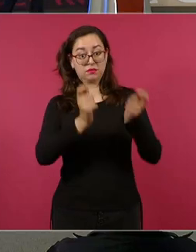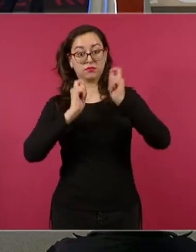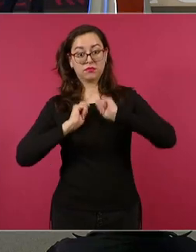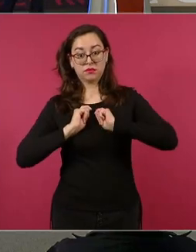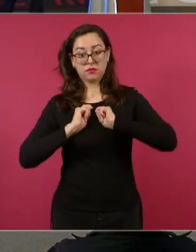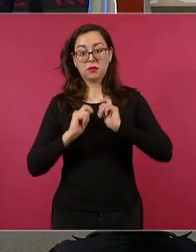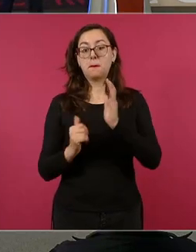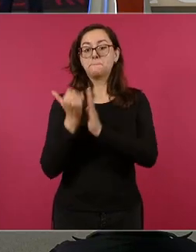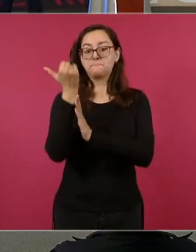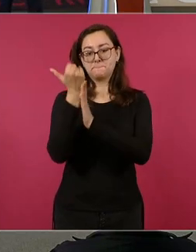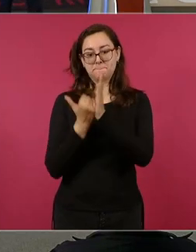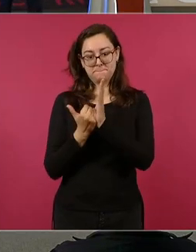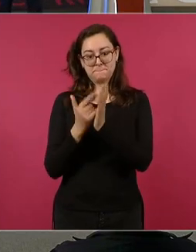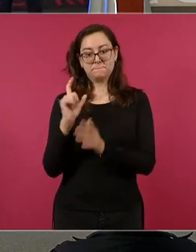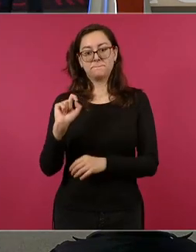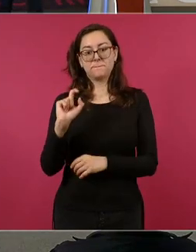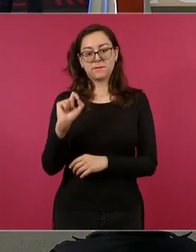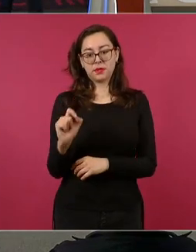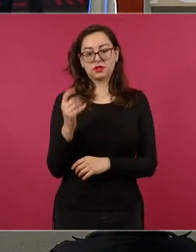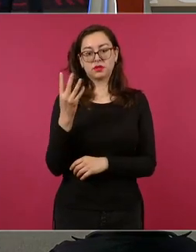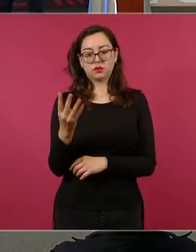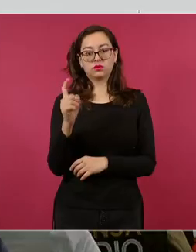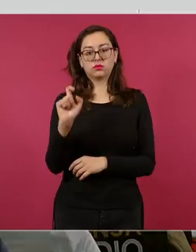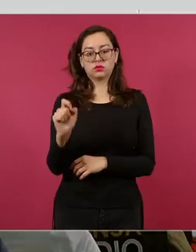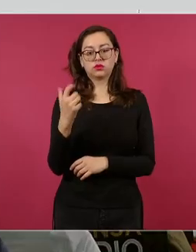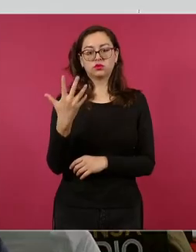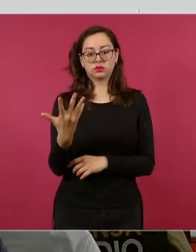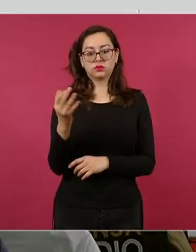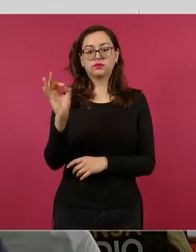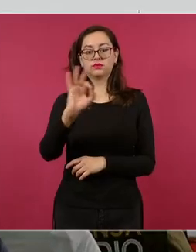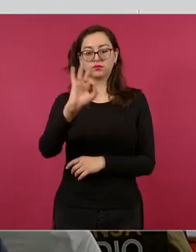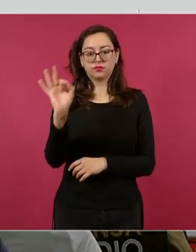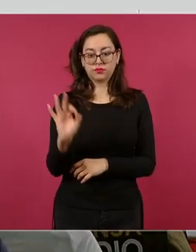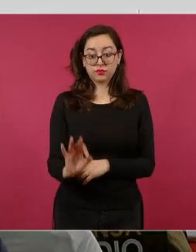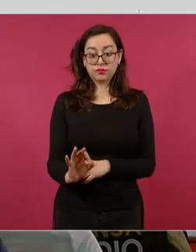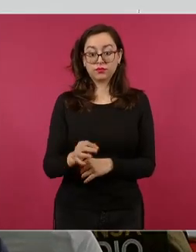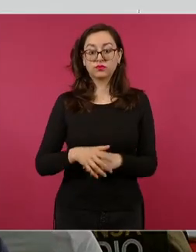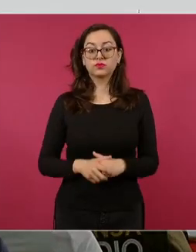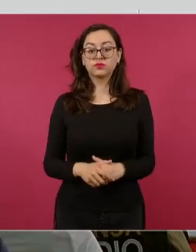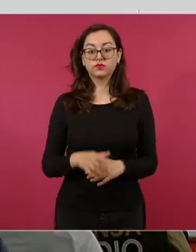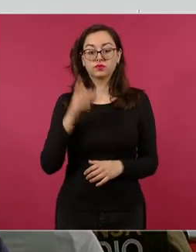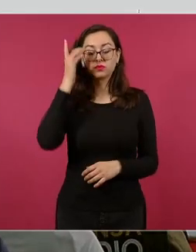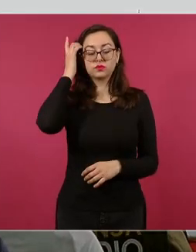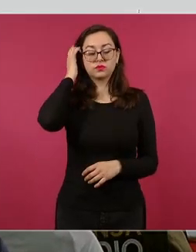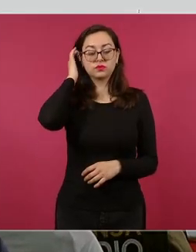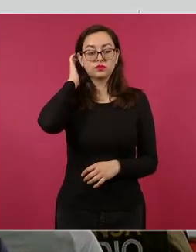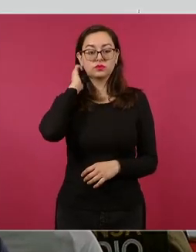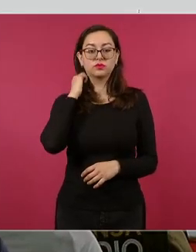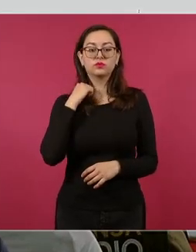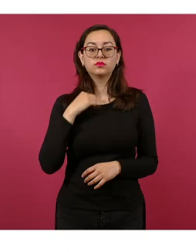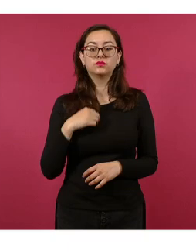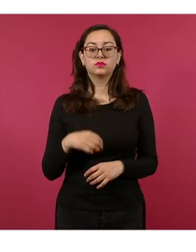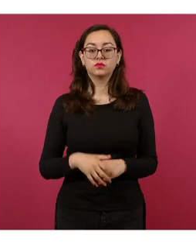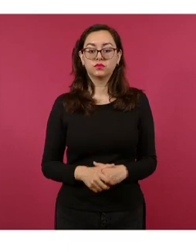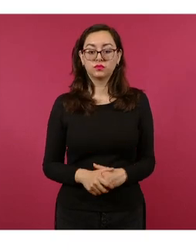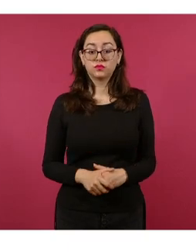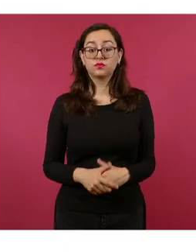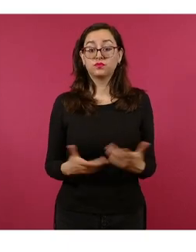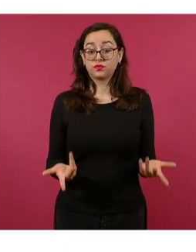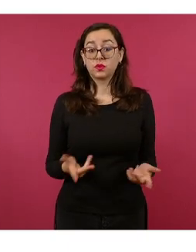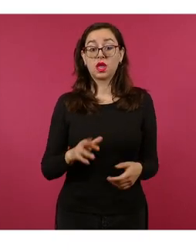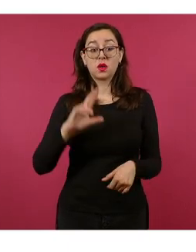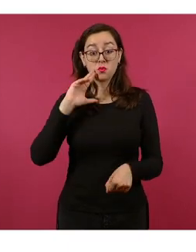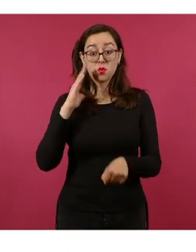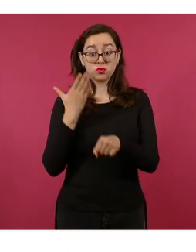.5 por ciento. Adelante. En la mayoría de los delitos del Fuero Federal, hay importantes